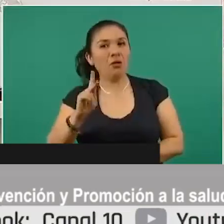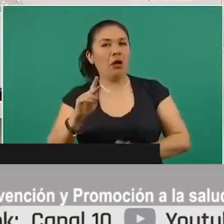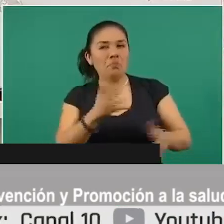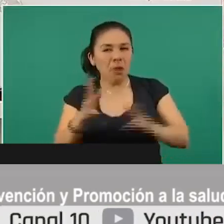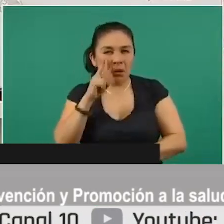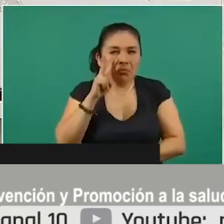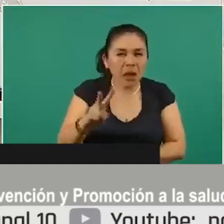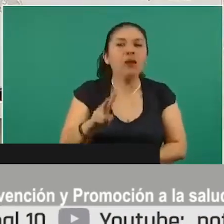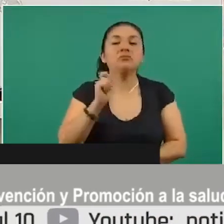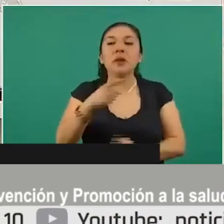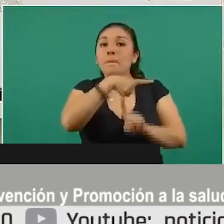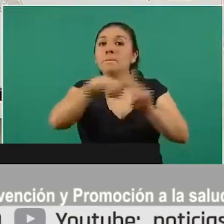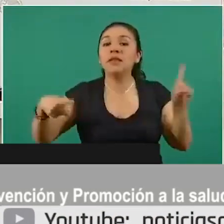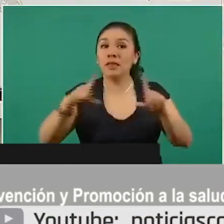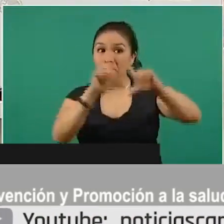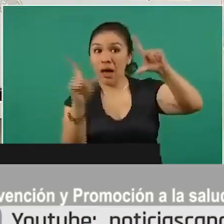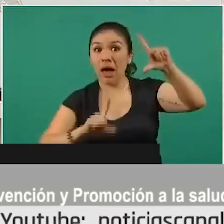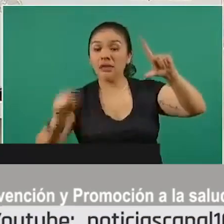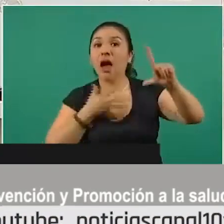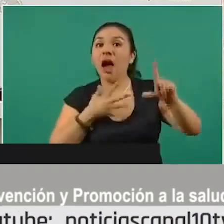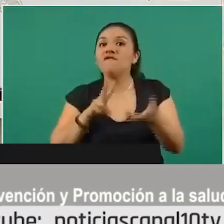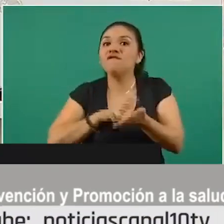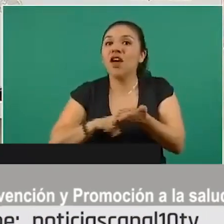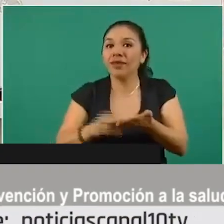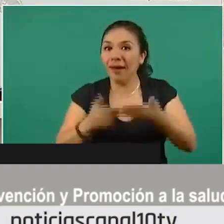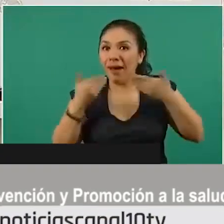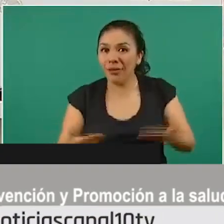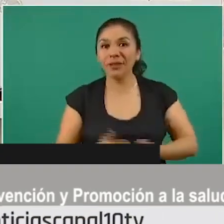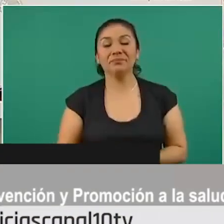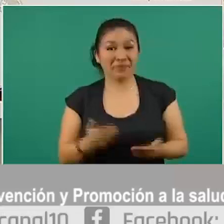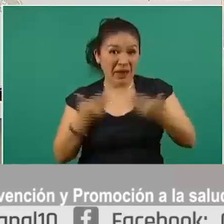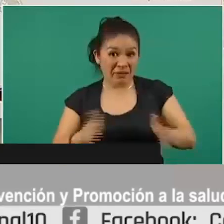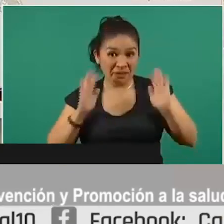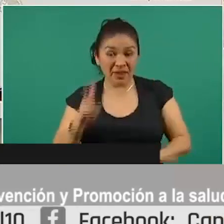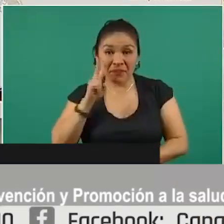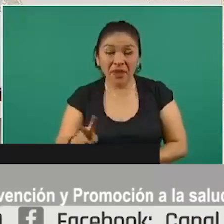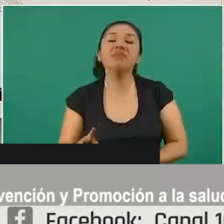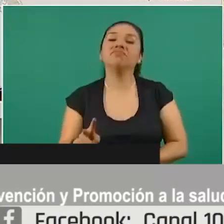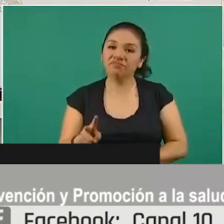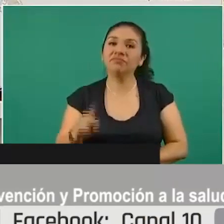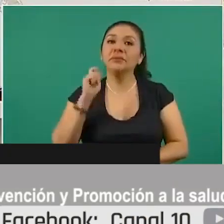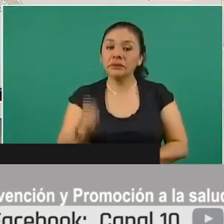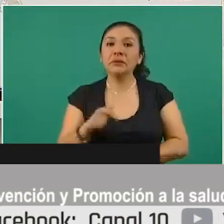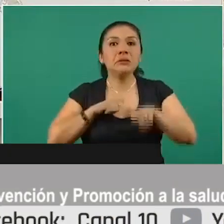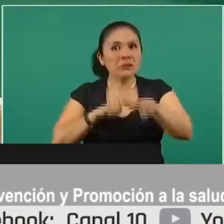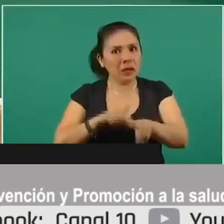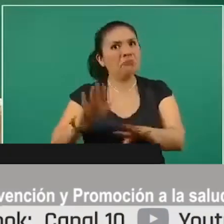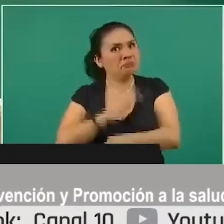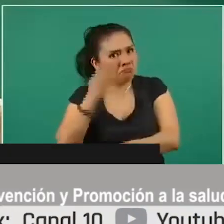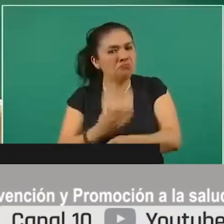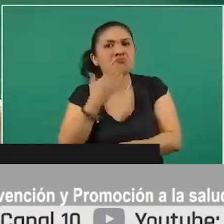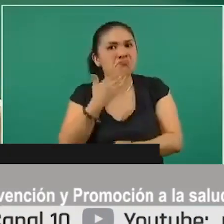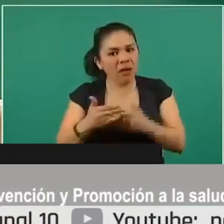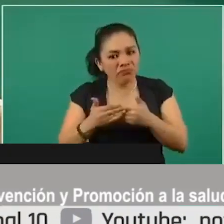En términos generales, la mitad del país está en semáforo verde. Ya en este momento esto se ha mantenido muy estable